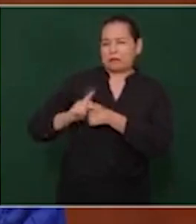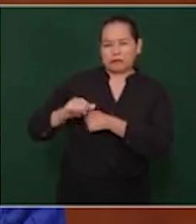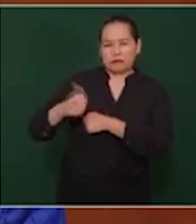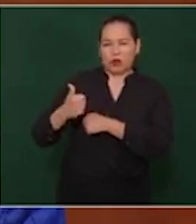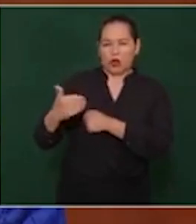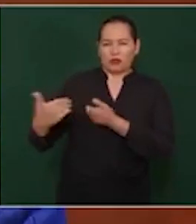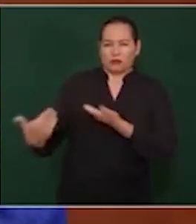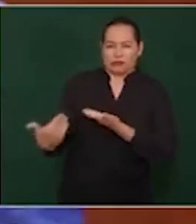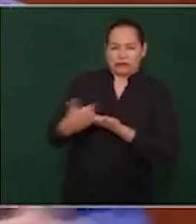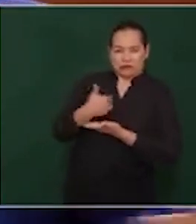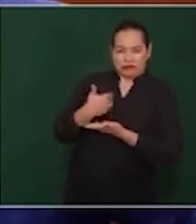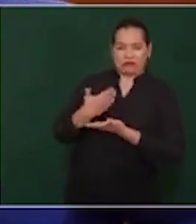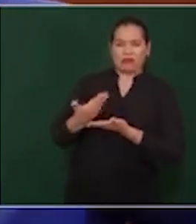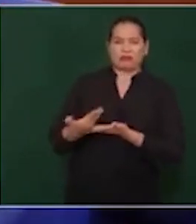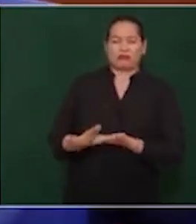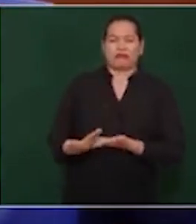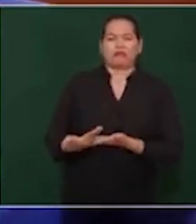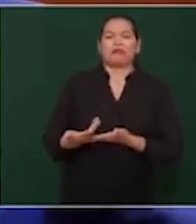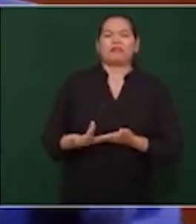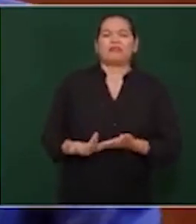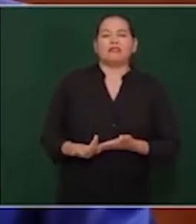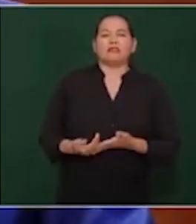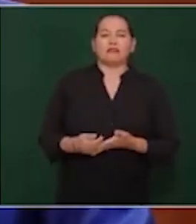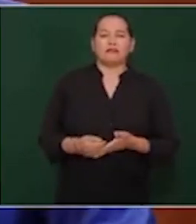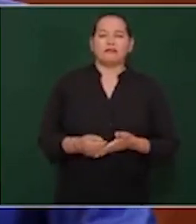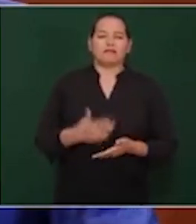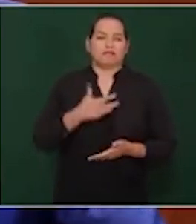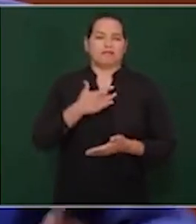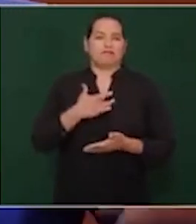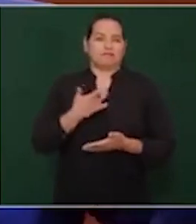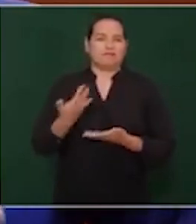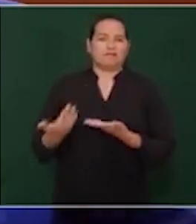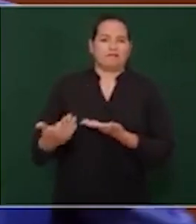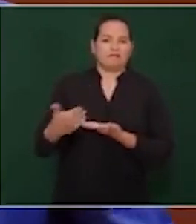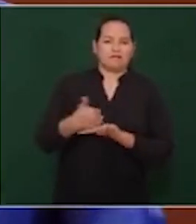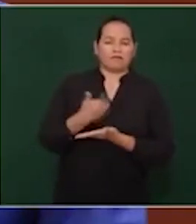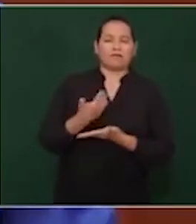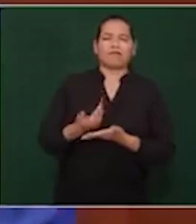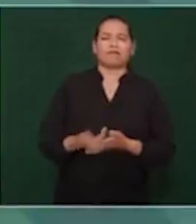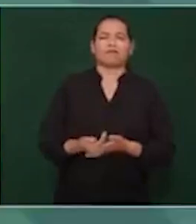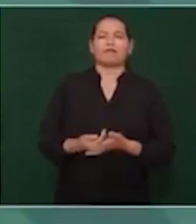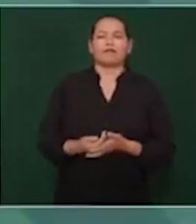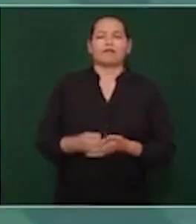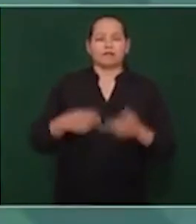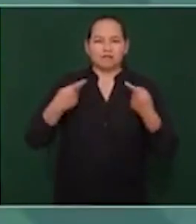por los migrantes, por los mexicanos.